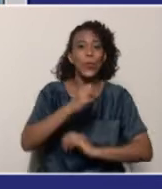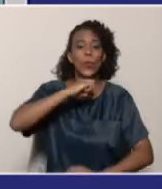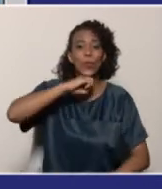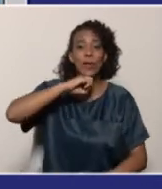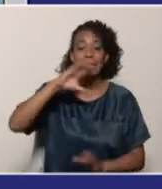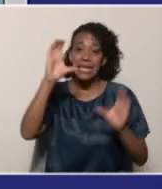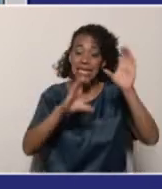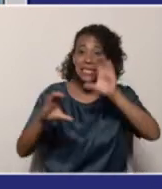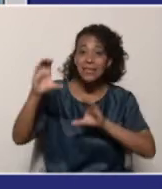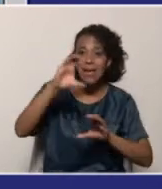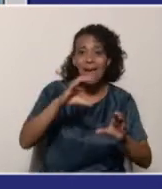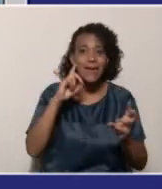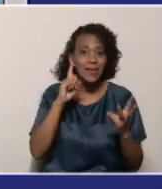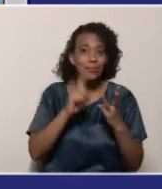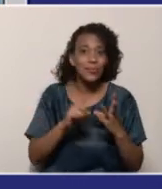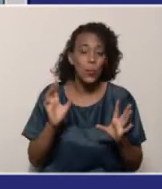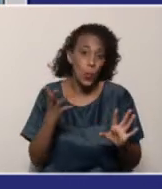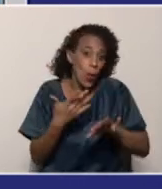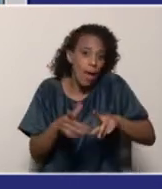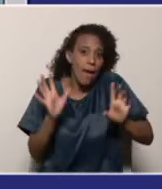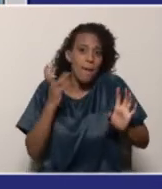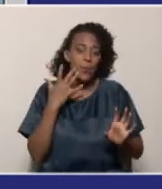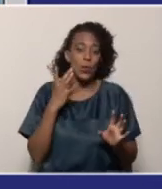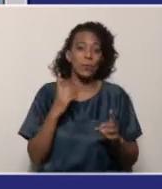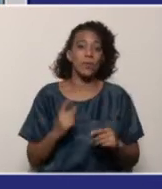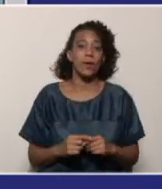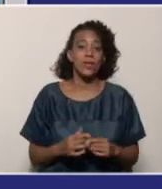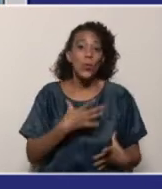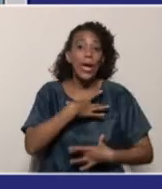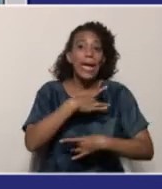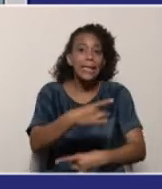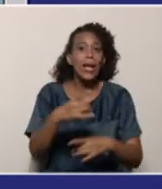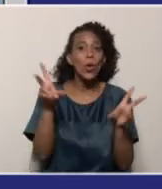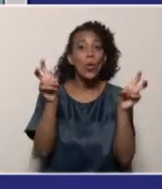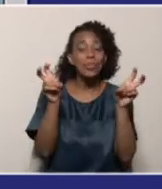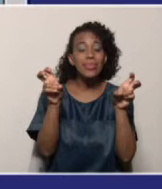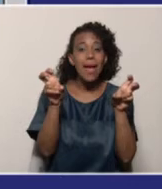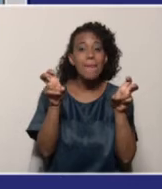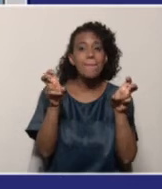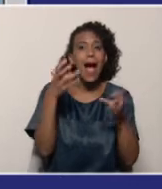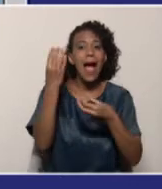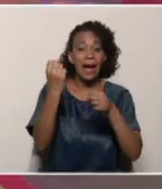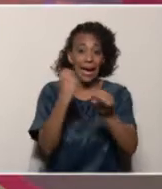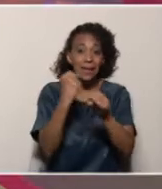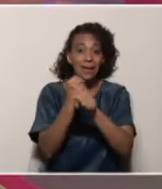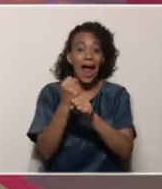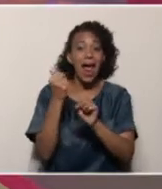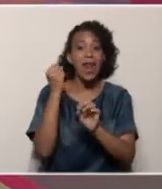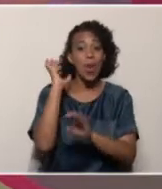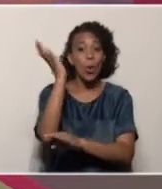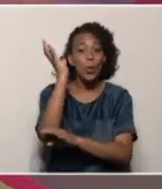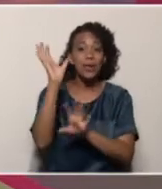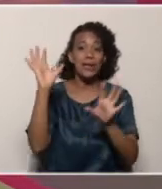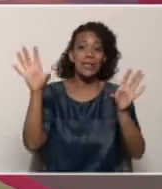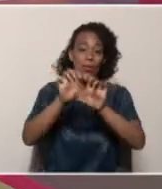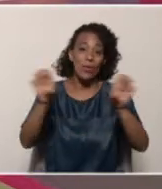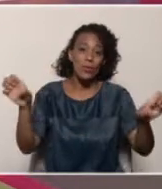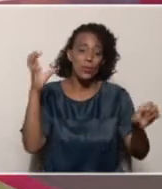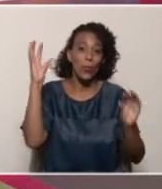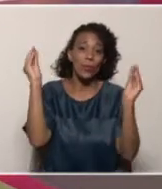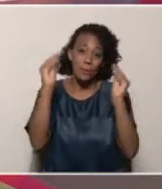áreas de formación, que también tienen que tener un aporte y un interés en esta situación de pandemia, pero que también debemos